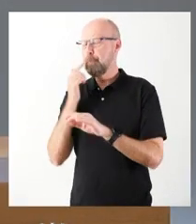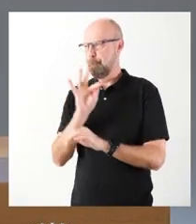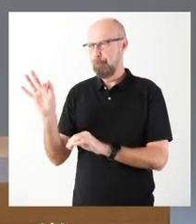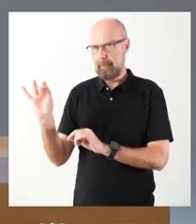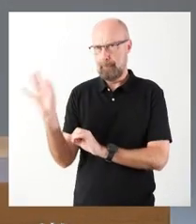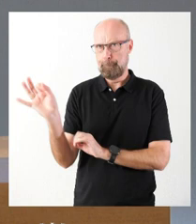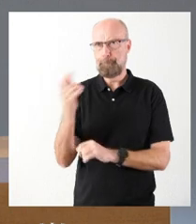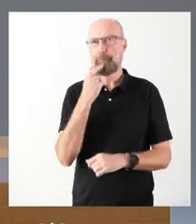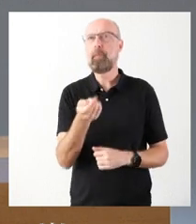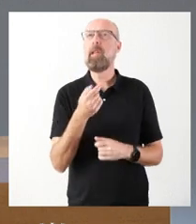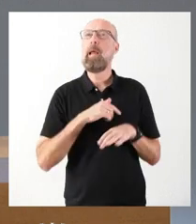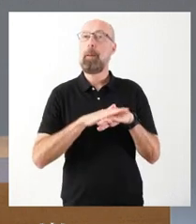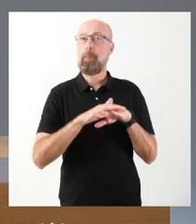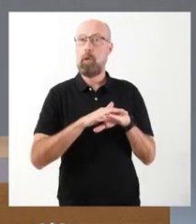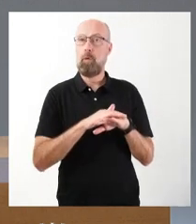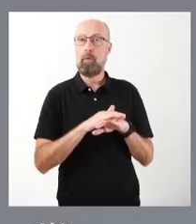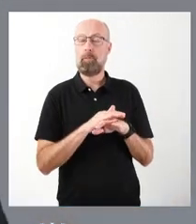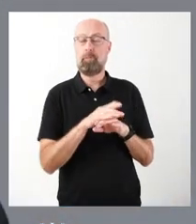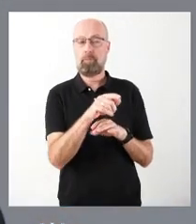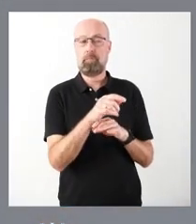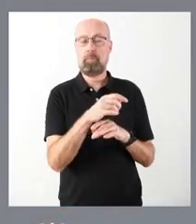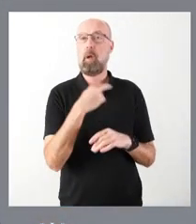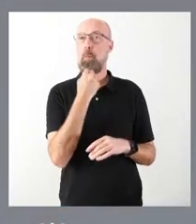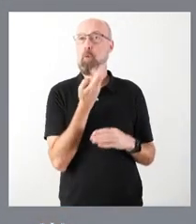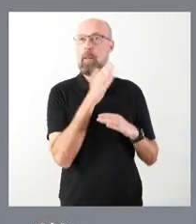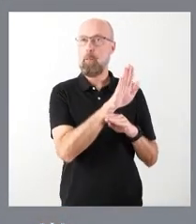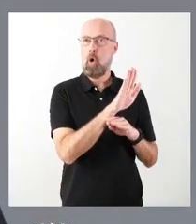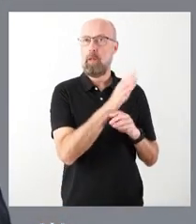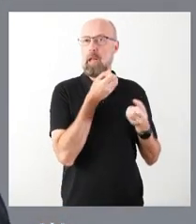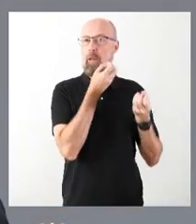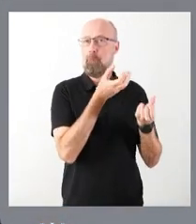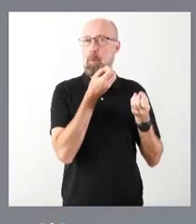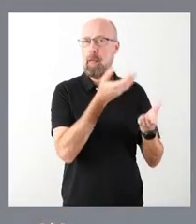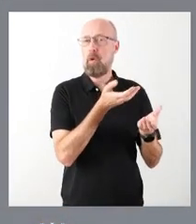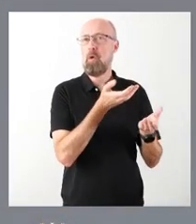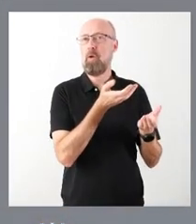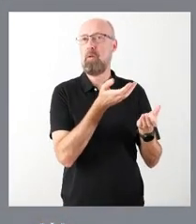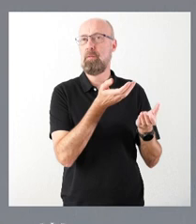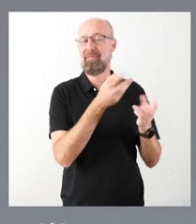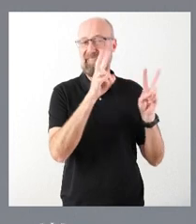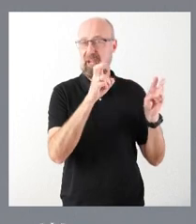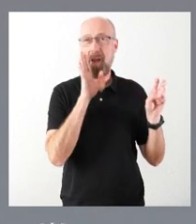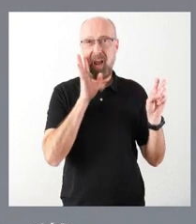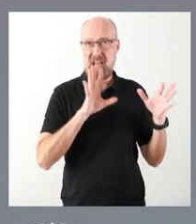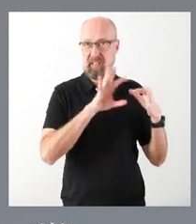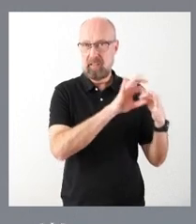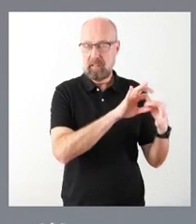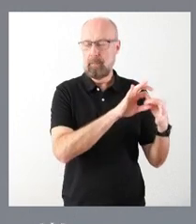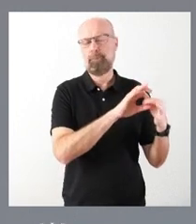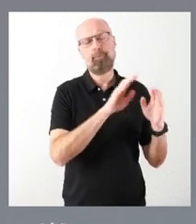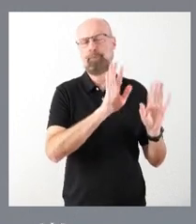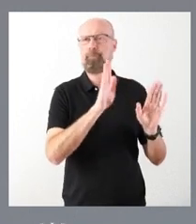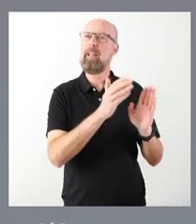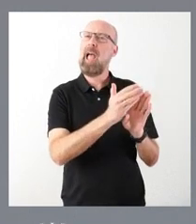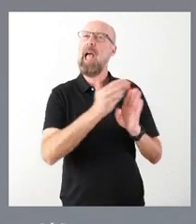también, y antes de que les informe el portavoz de esta cuestión a la que se estaba empezando a referir,